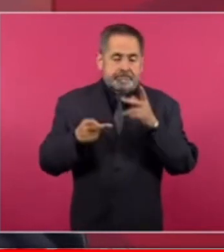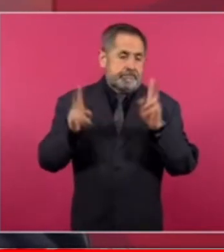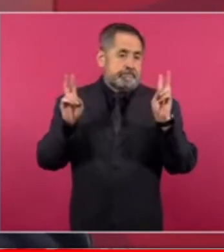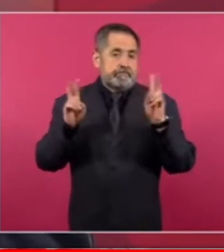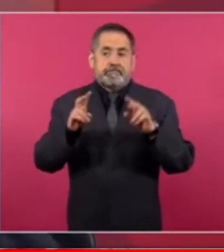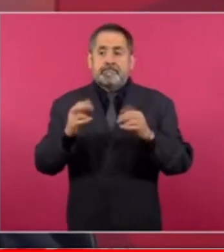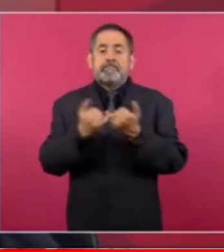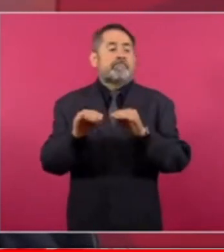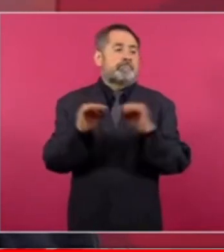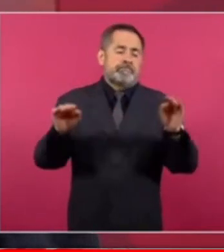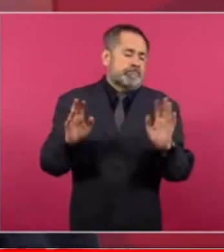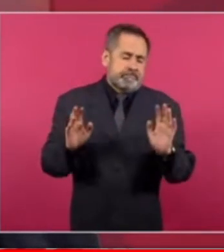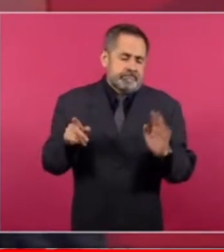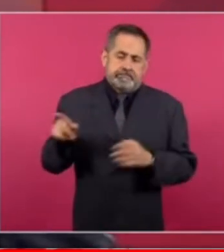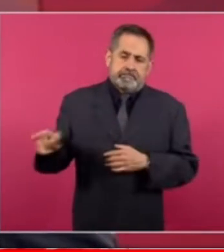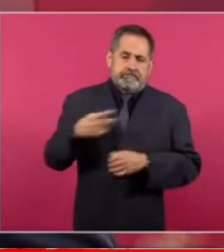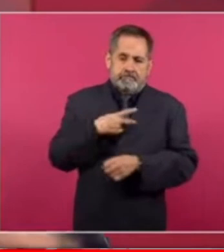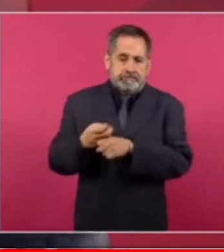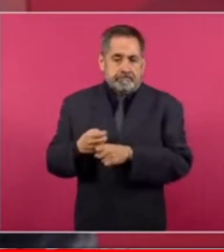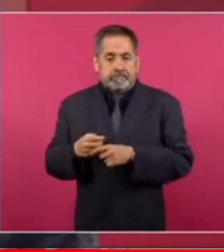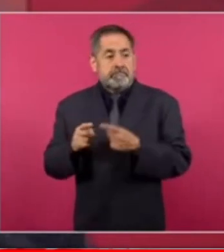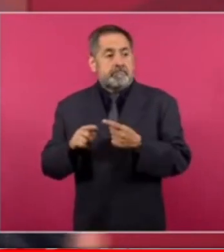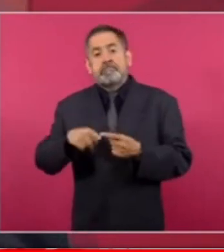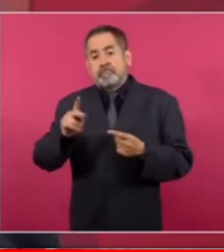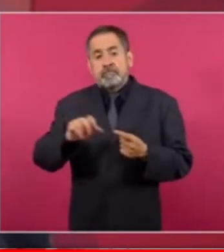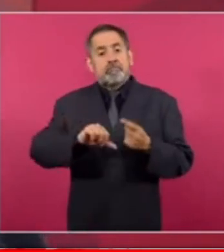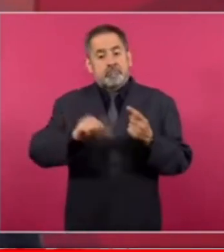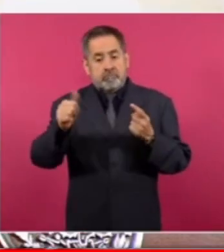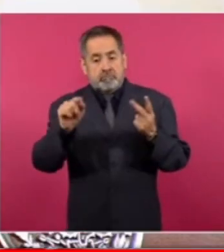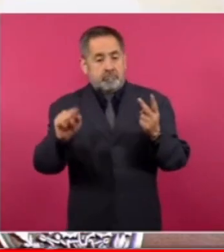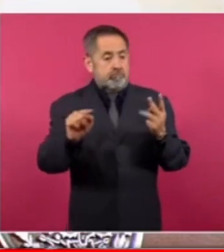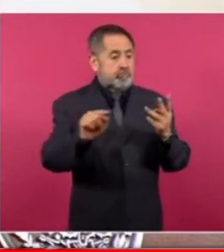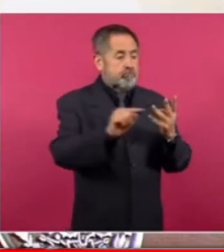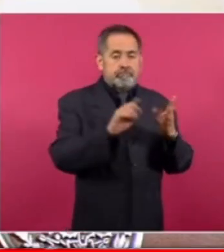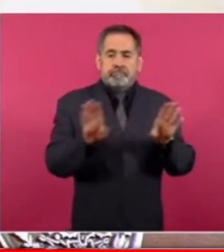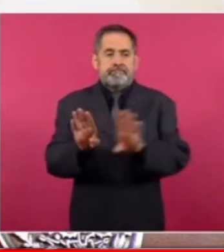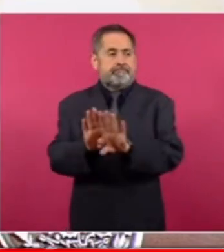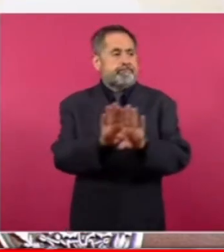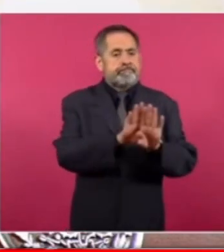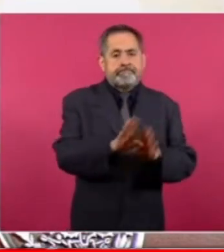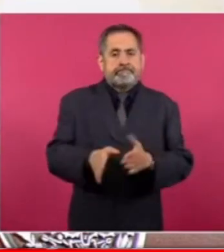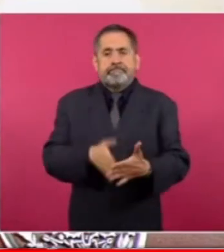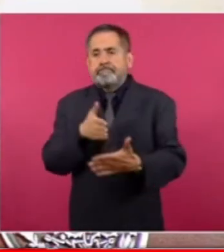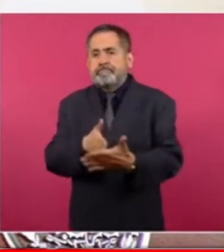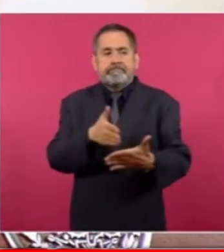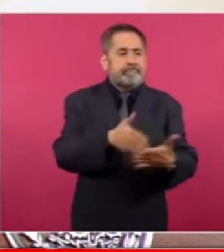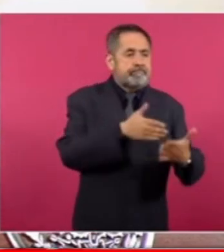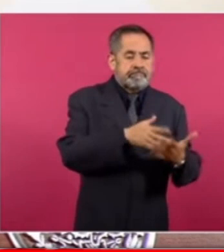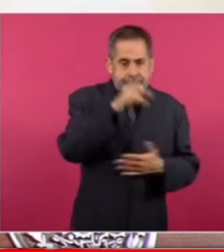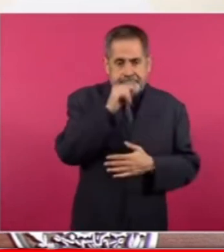y el resto cerrado por completo y no sólo